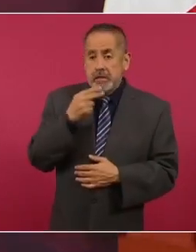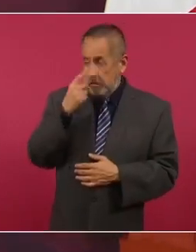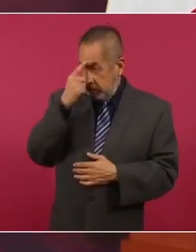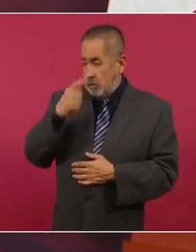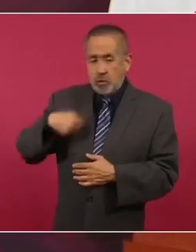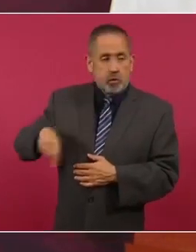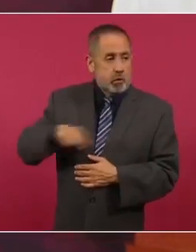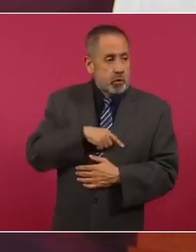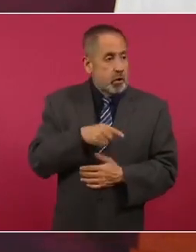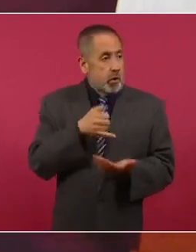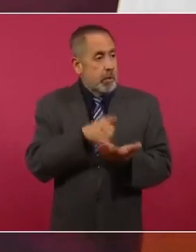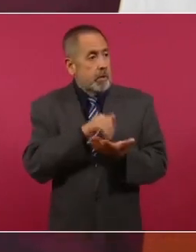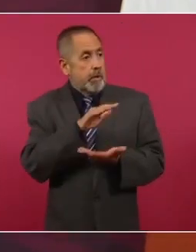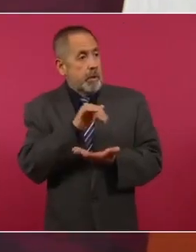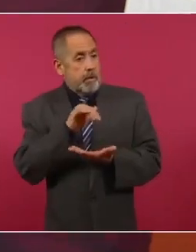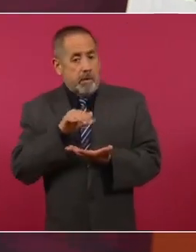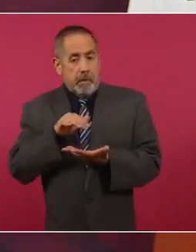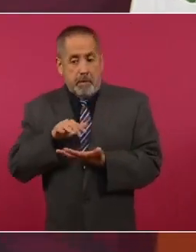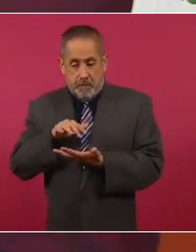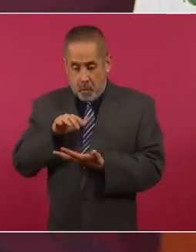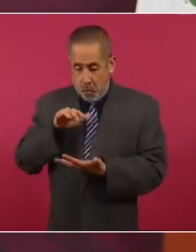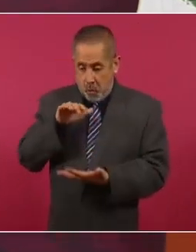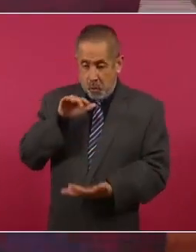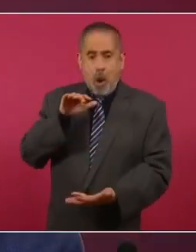tener buenos ingresos